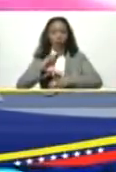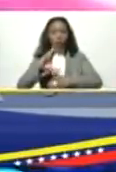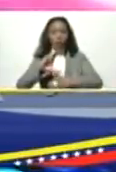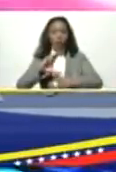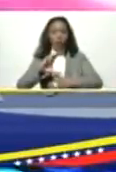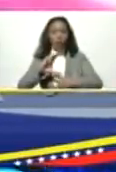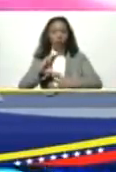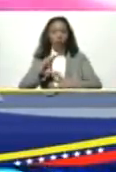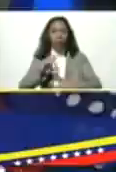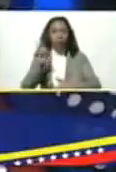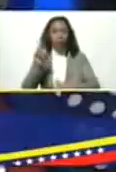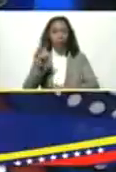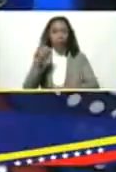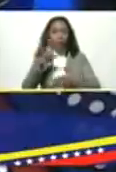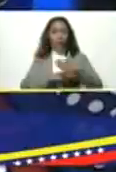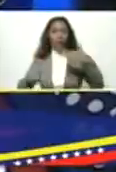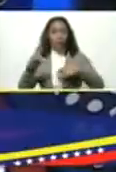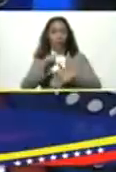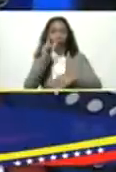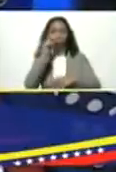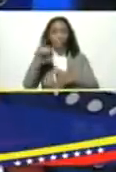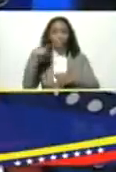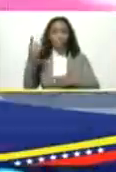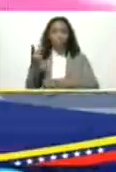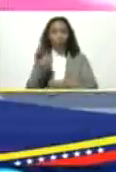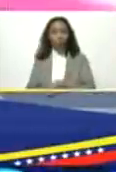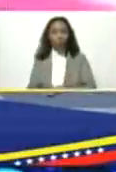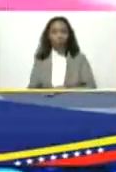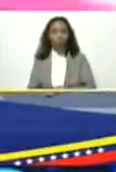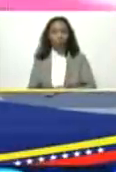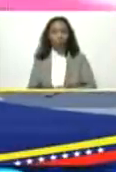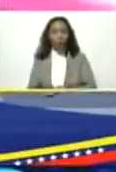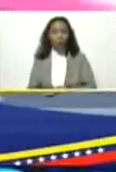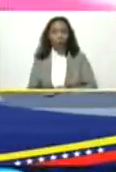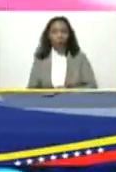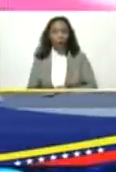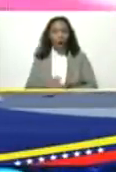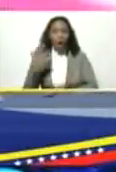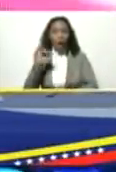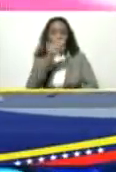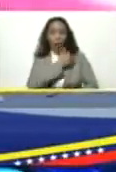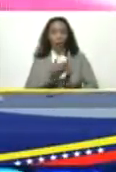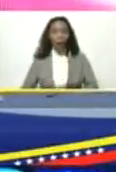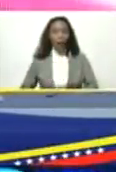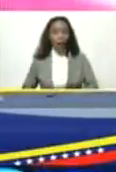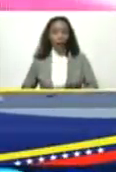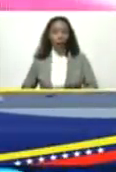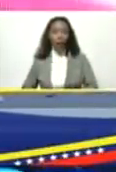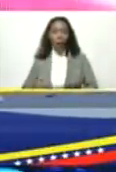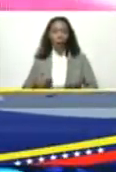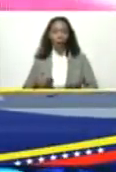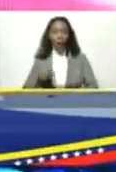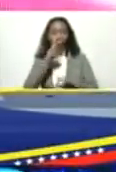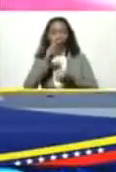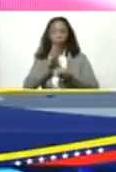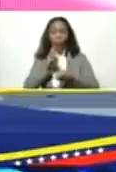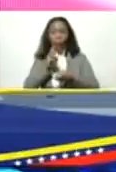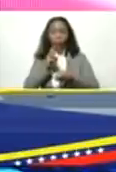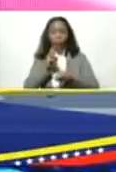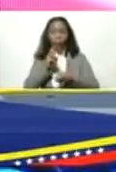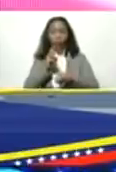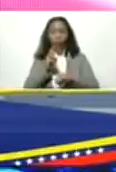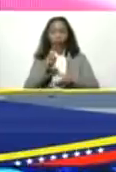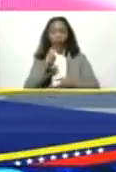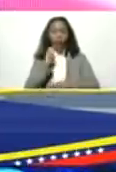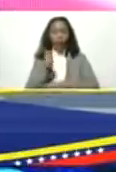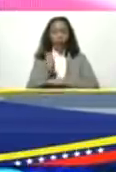licenciado Simón Serpa está el presidente del Banco del Tesoro ¿dónde está el presidente del